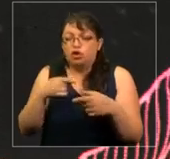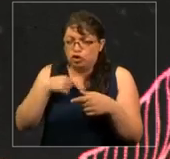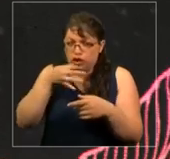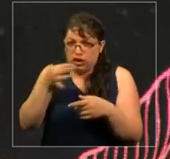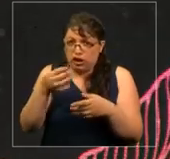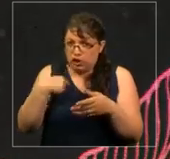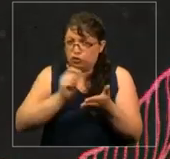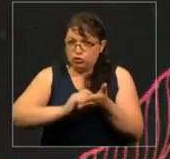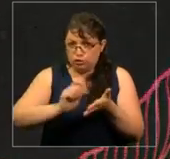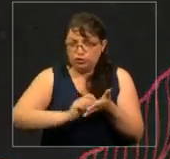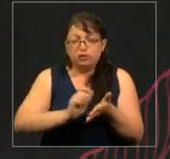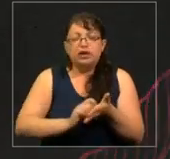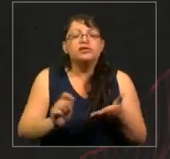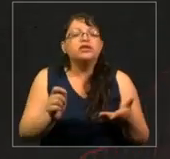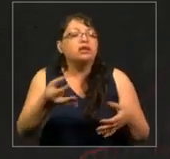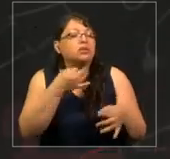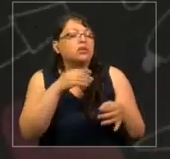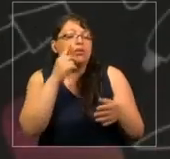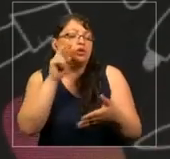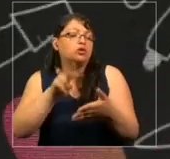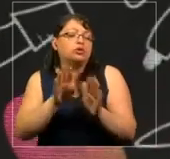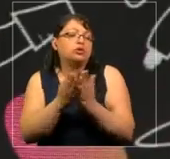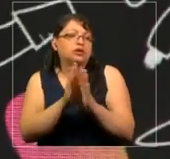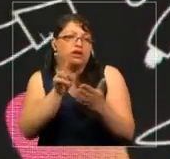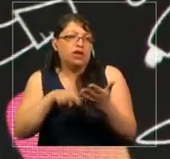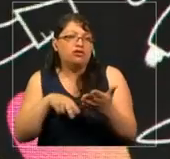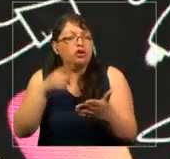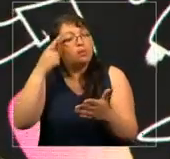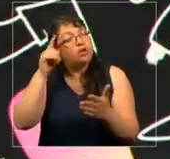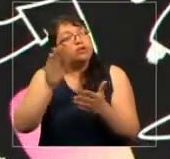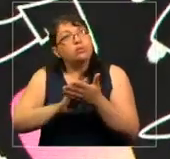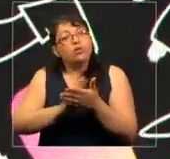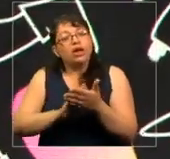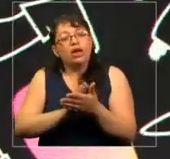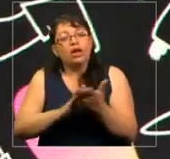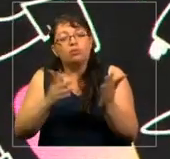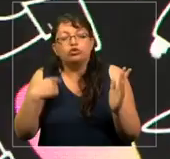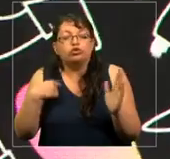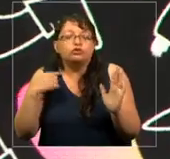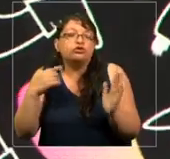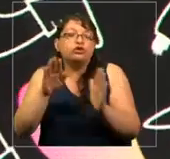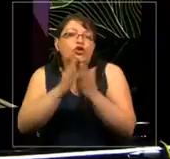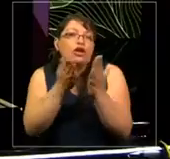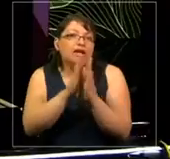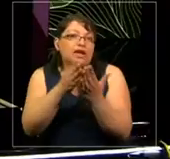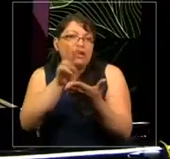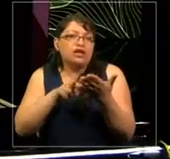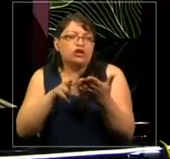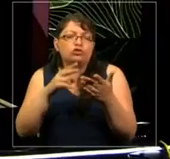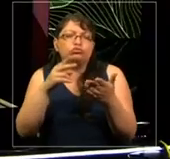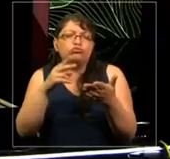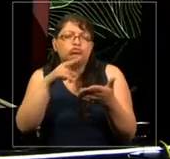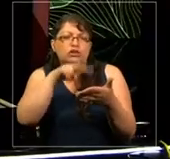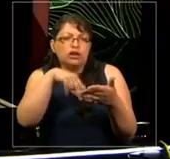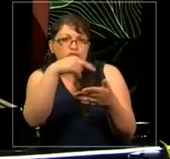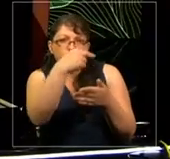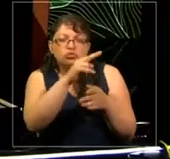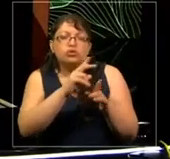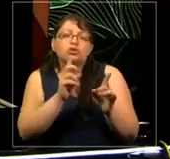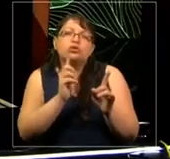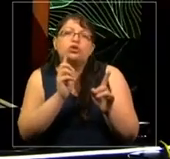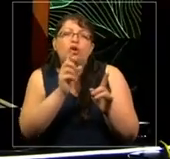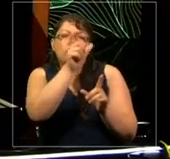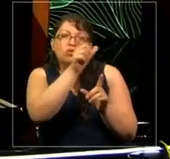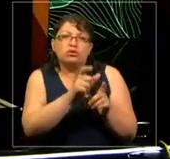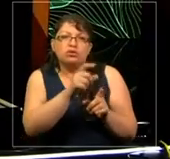escritura, y me dice, mira, yo no leo libros, pero si leyera libros, leería los libros tuyos o que se relacionan a